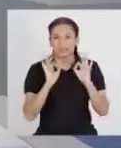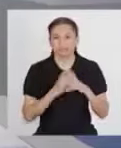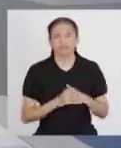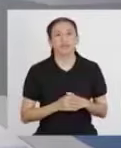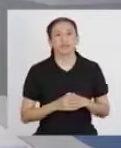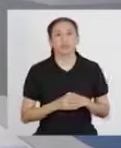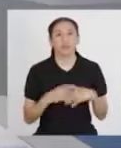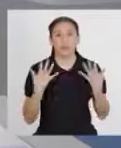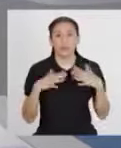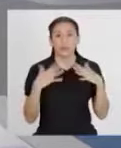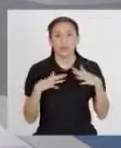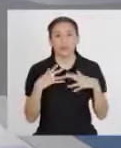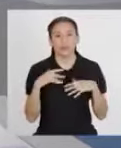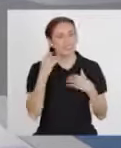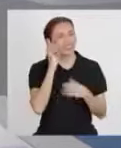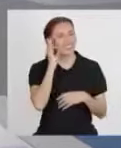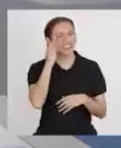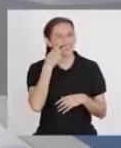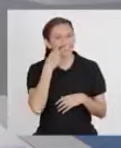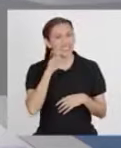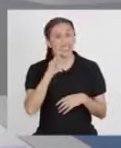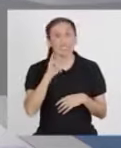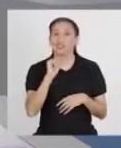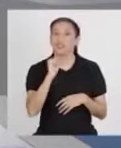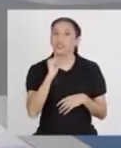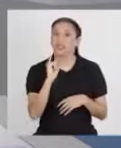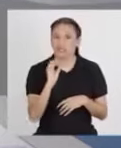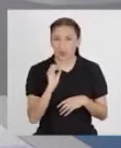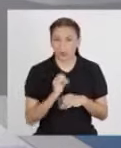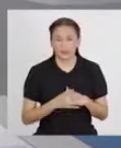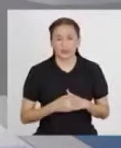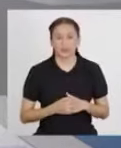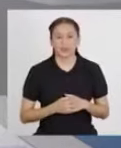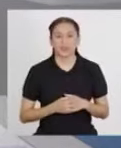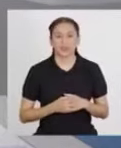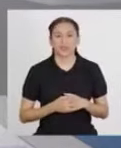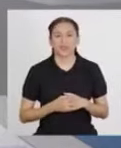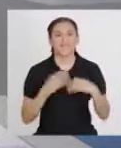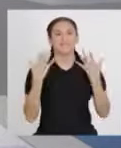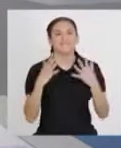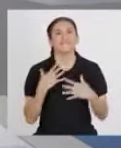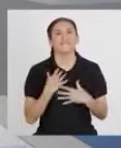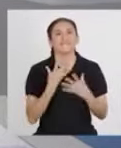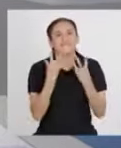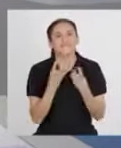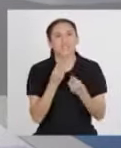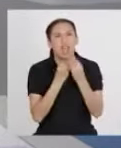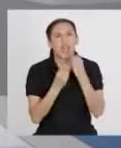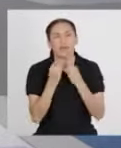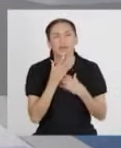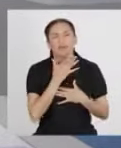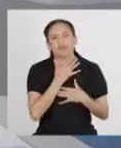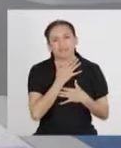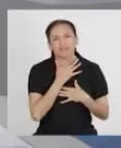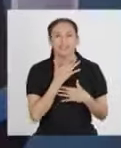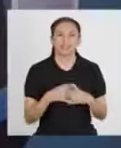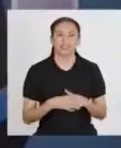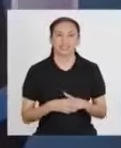¡Qué rico, Lucio! ¡Ya me hiciste antojar!